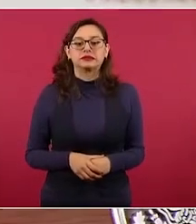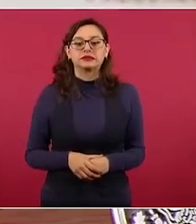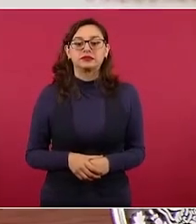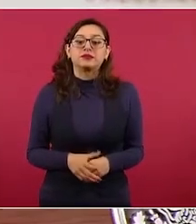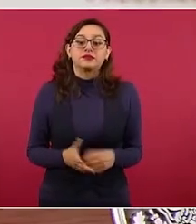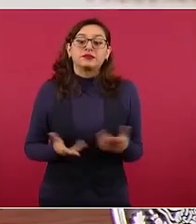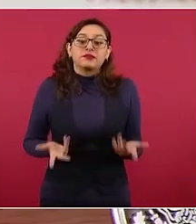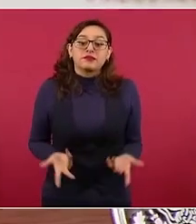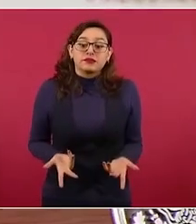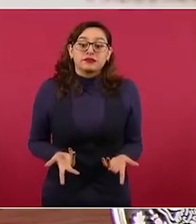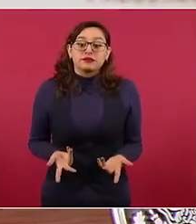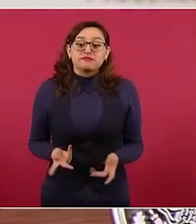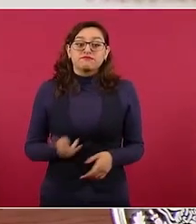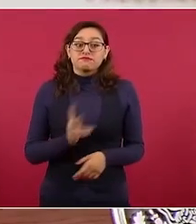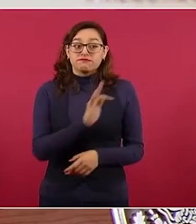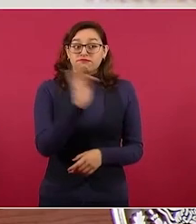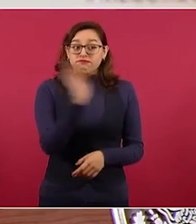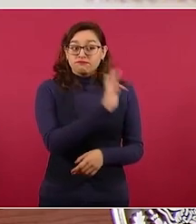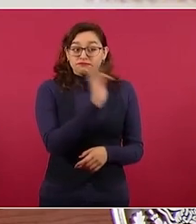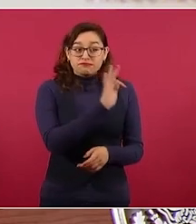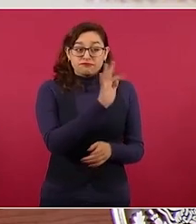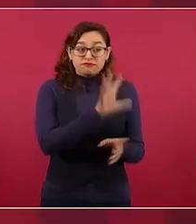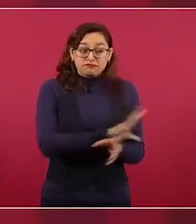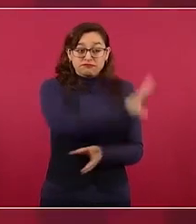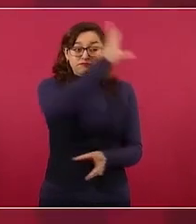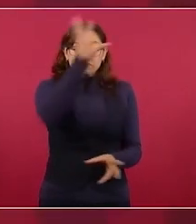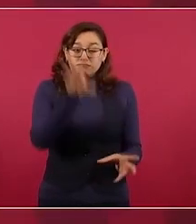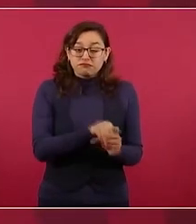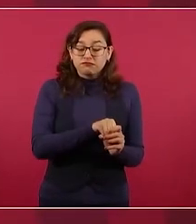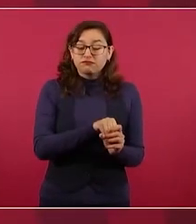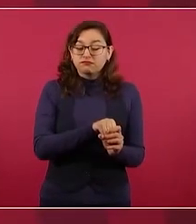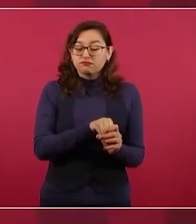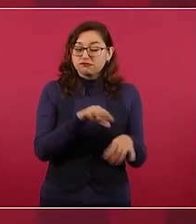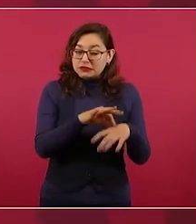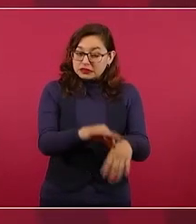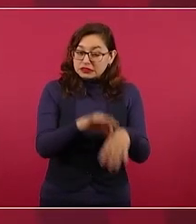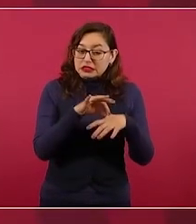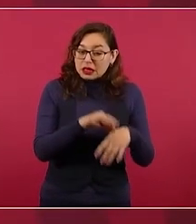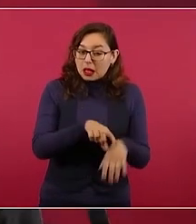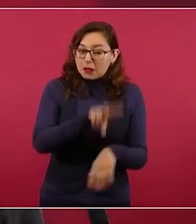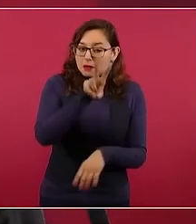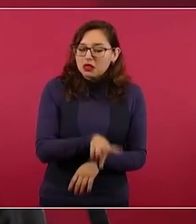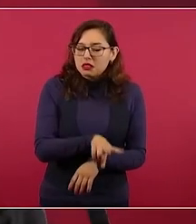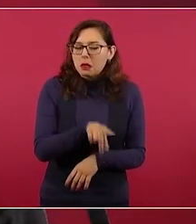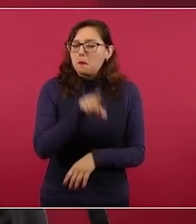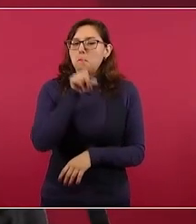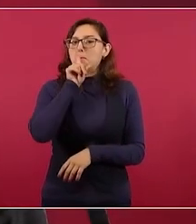sea cierto pero es mucho lo que hay de denuncias